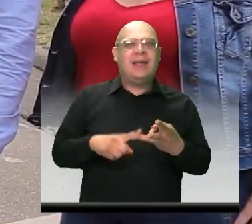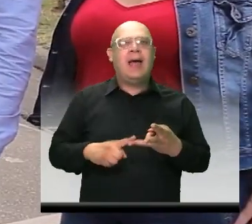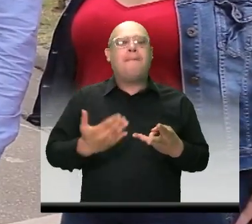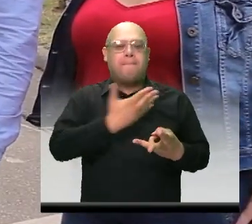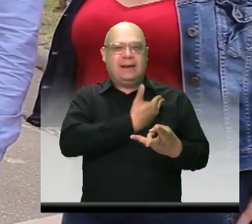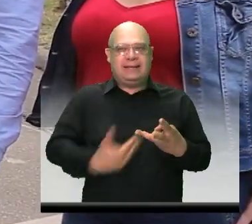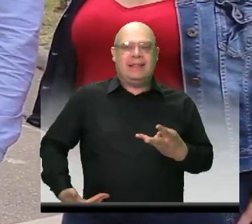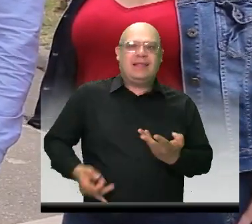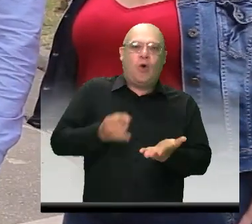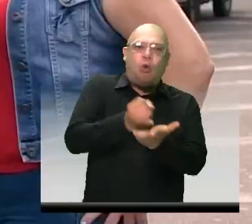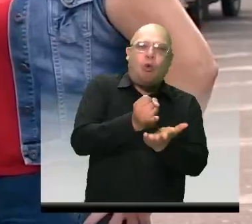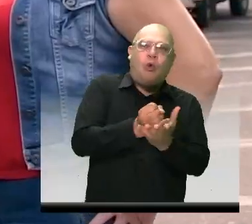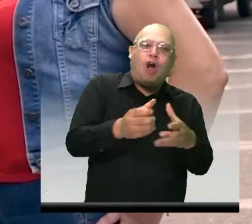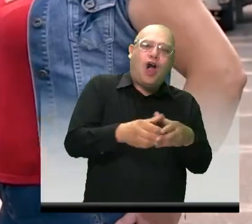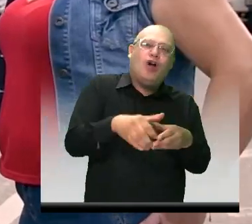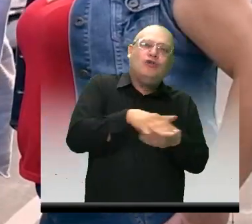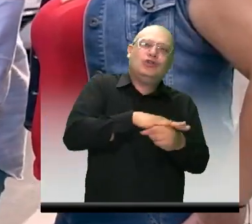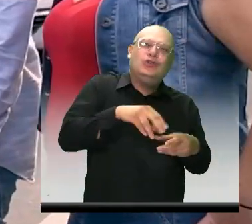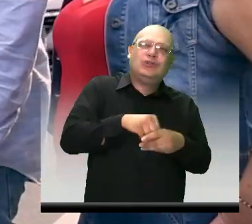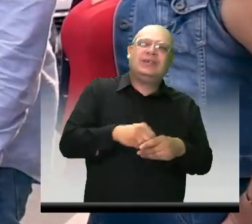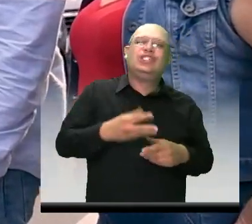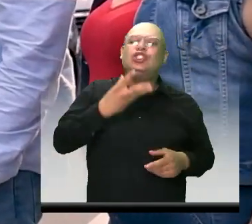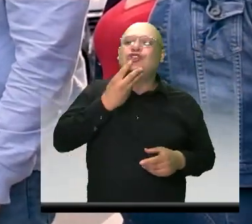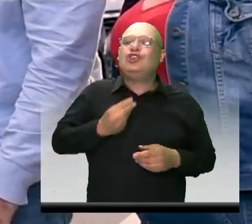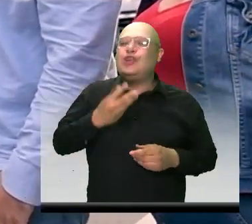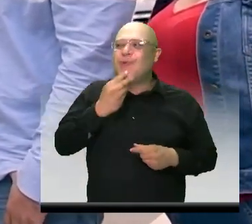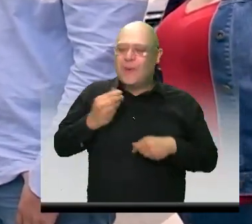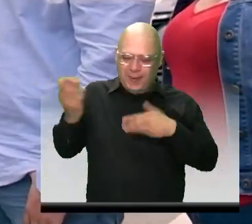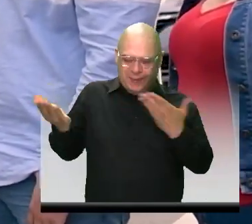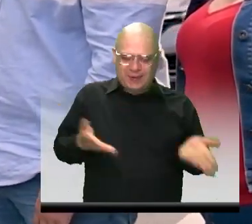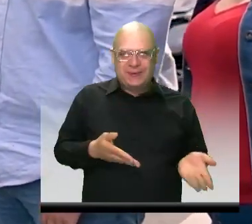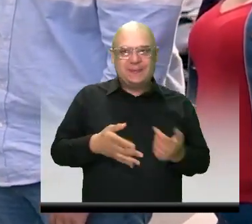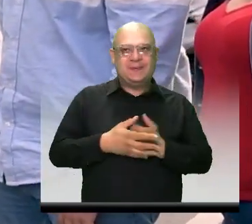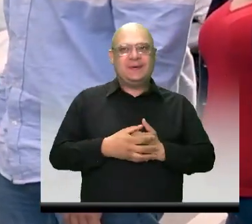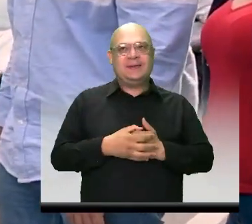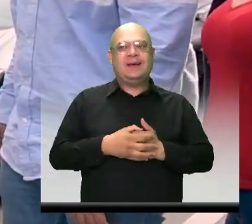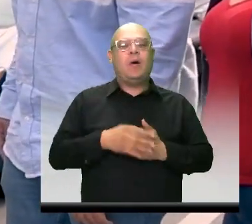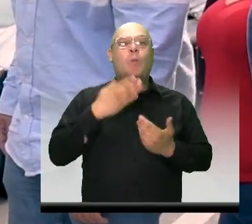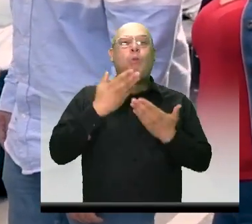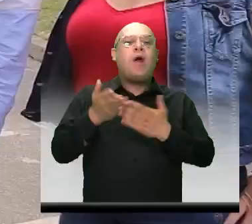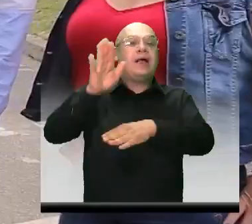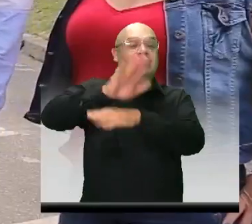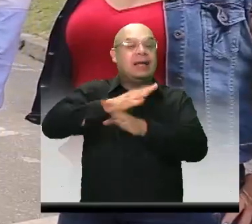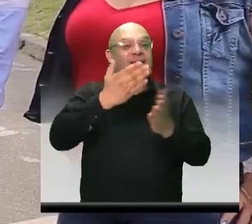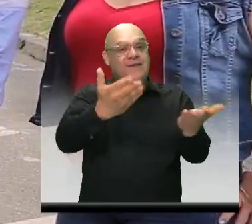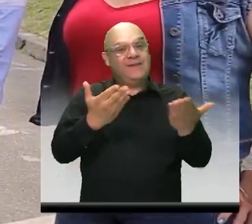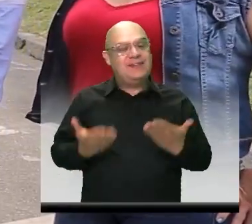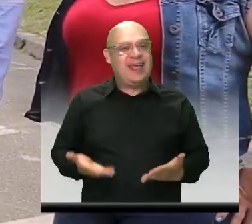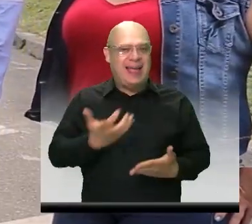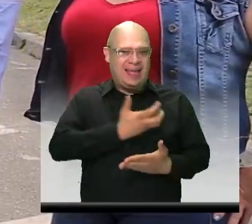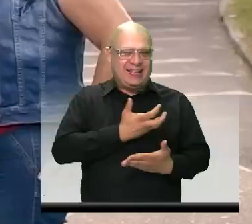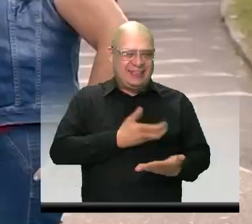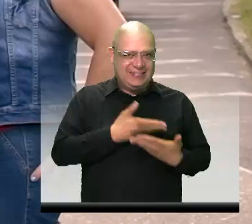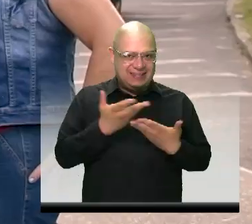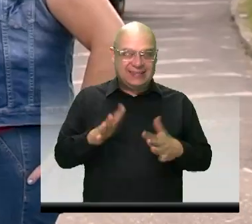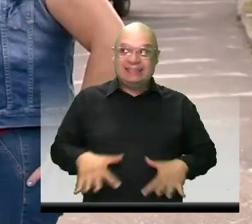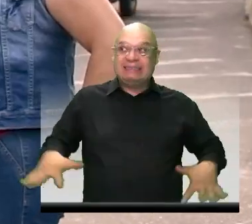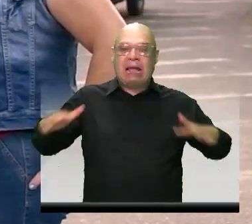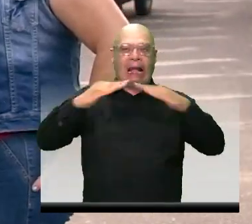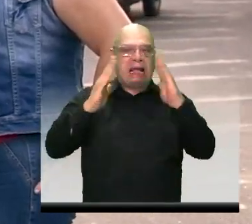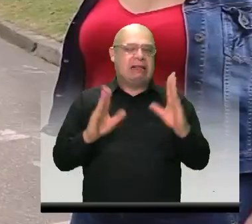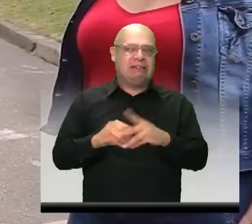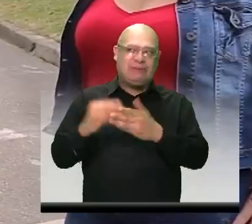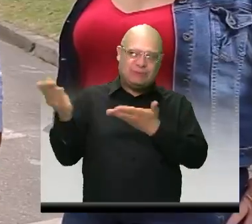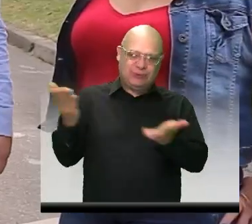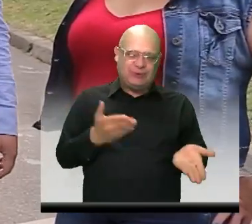comunal. Chivo, papá, bienvenido para el programa. Buenas tardes, bienvenido, señor alcalde. Usted sabe que esta es su casa. Veamos la